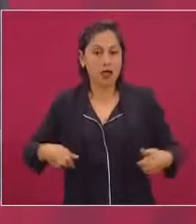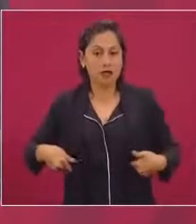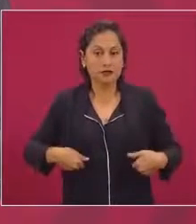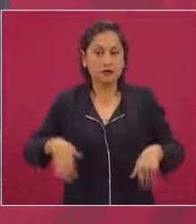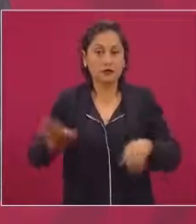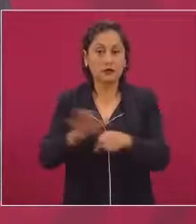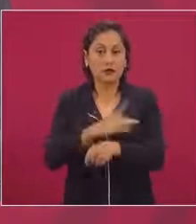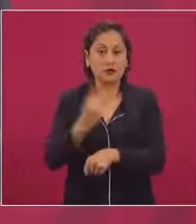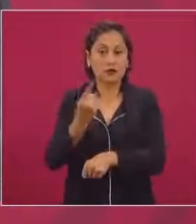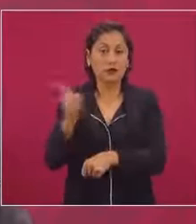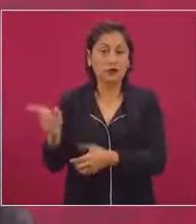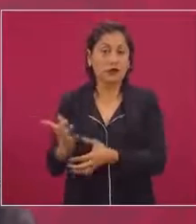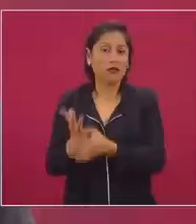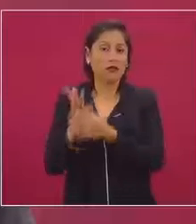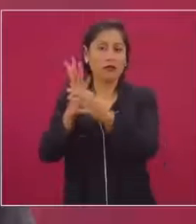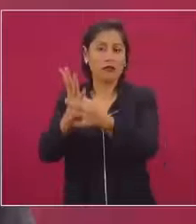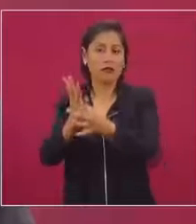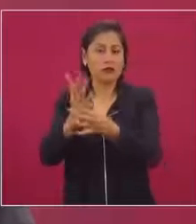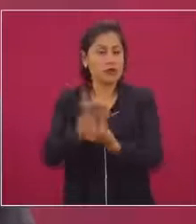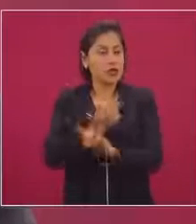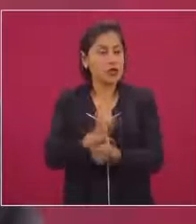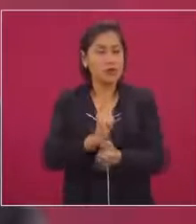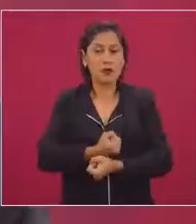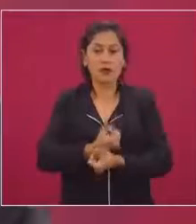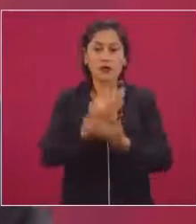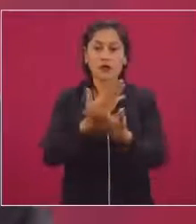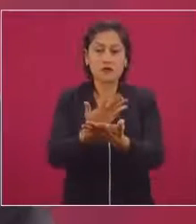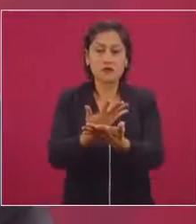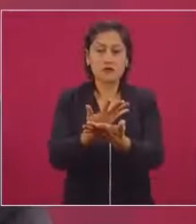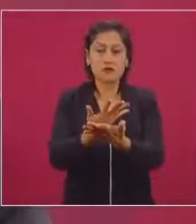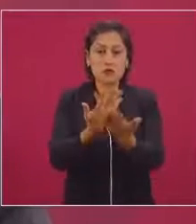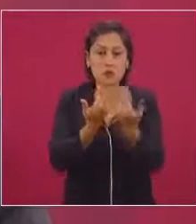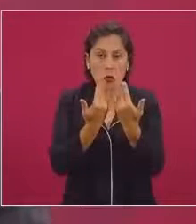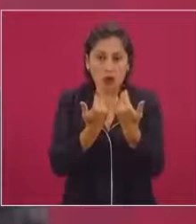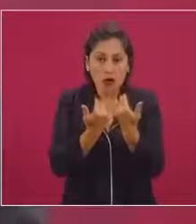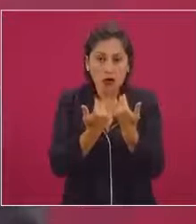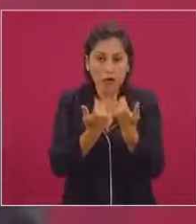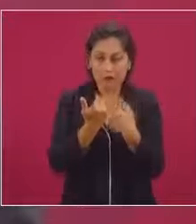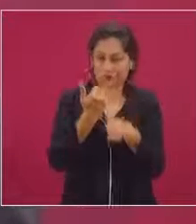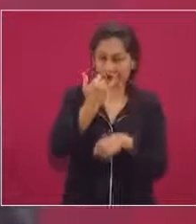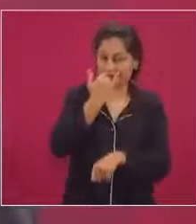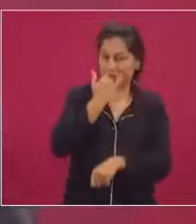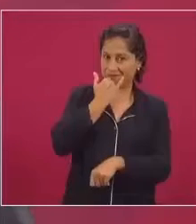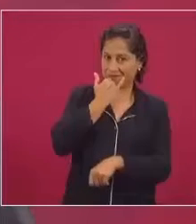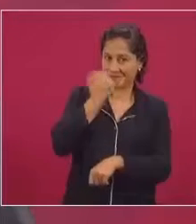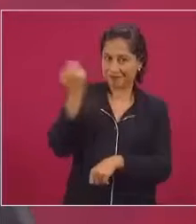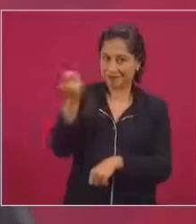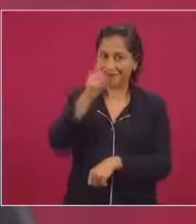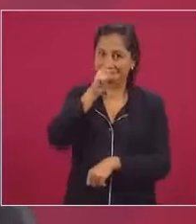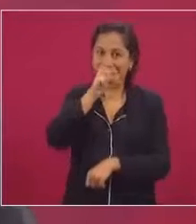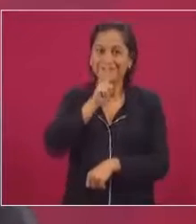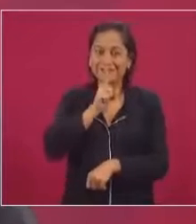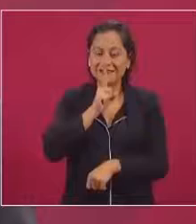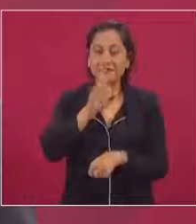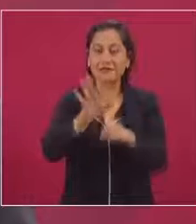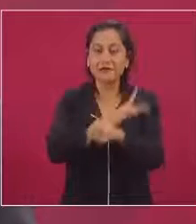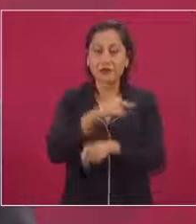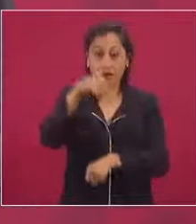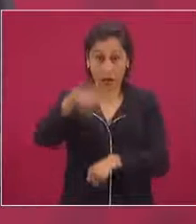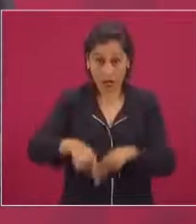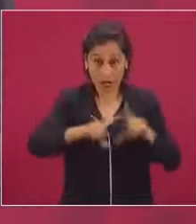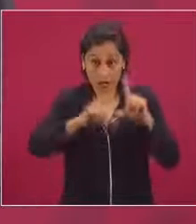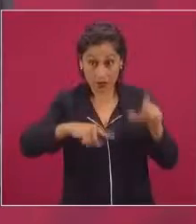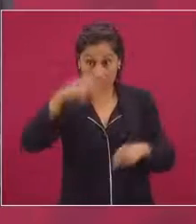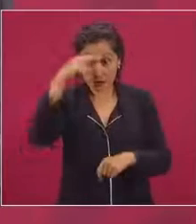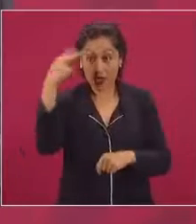expresión, lo cual no es cierto. Nadie es perseguido, nadie es censurado,